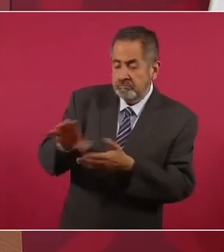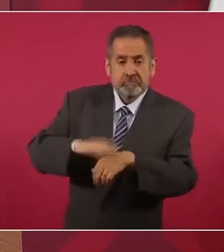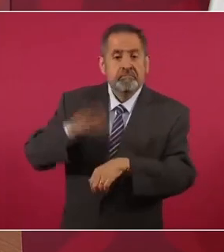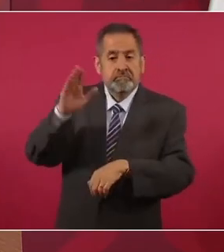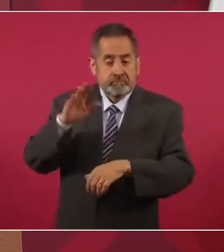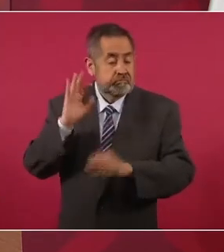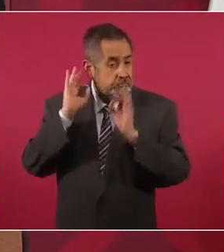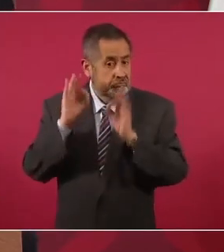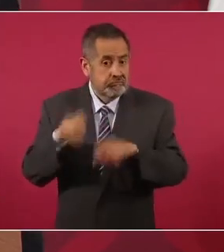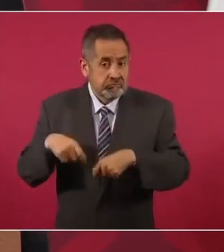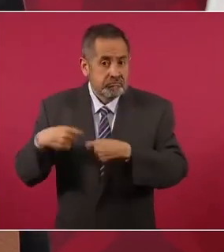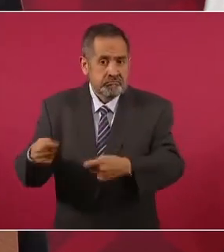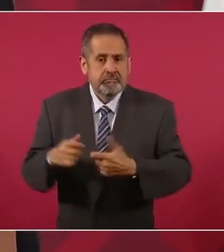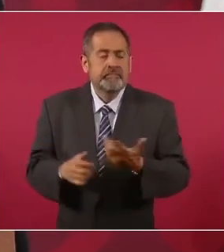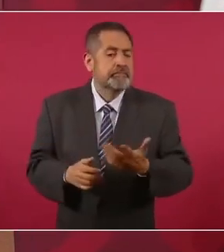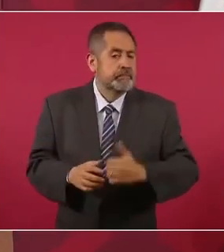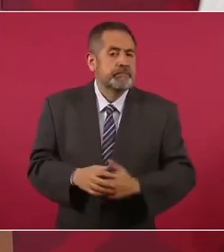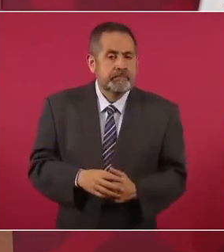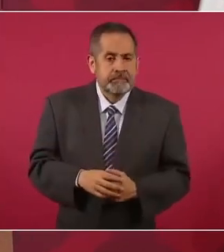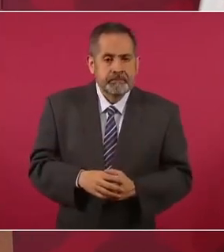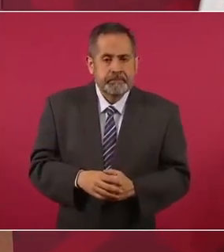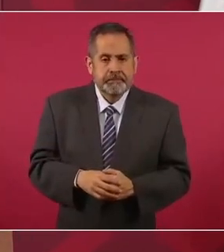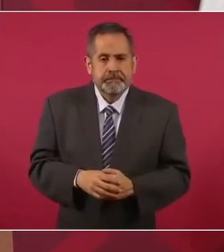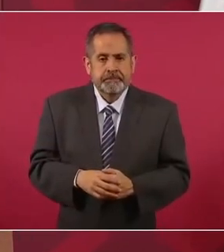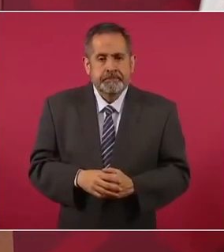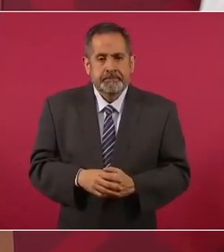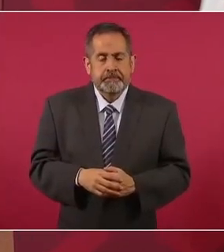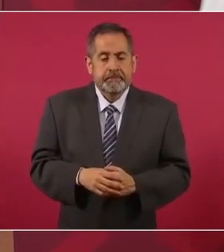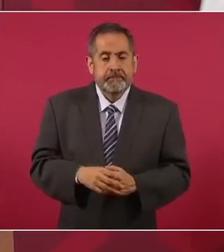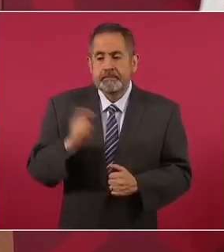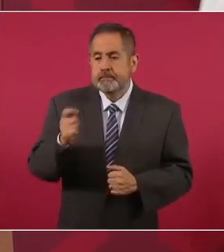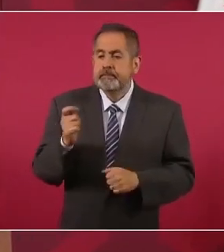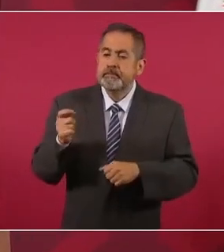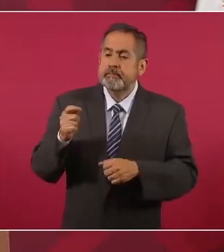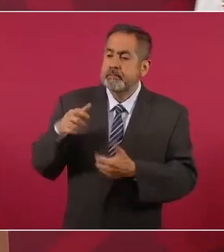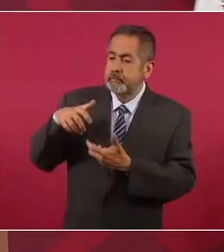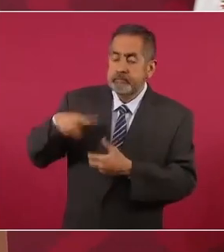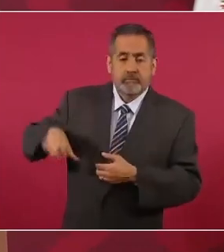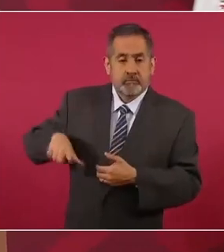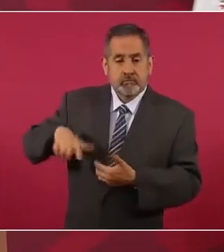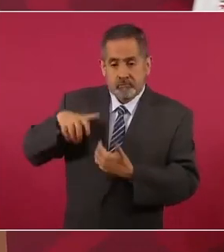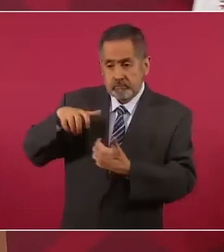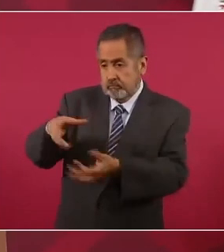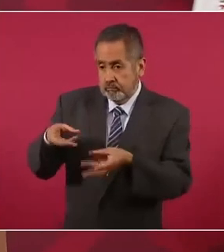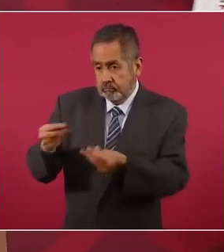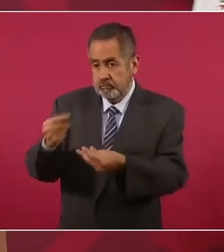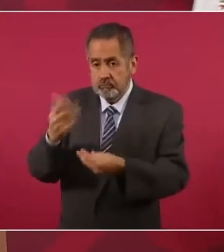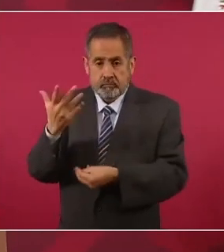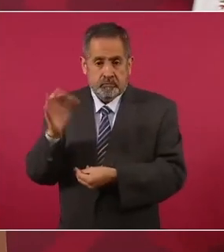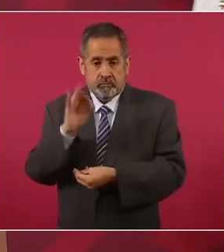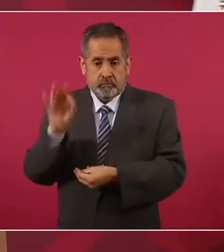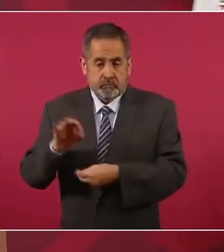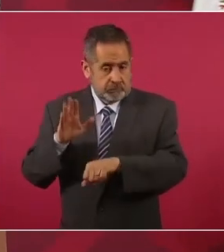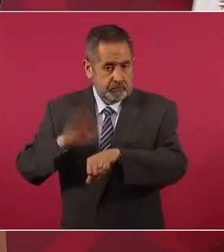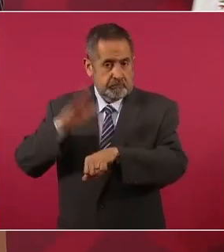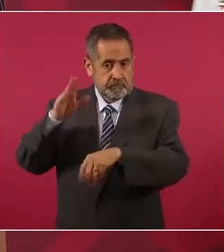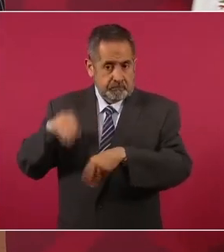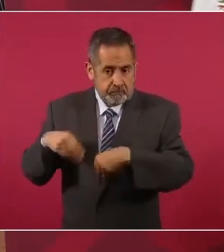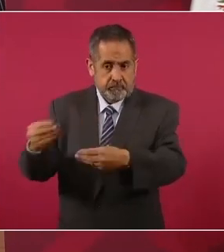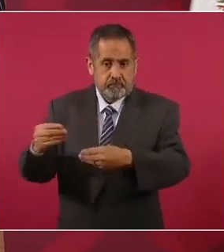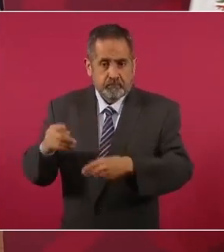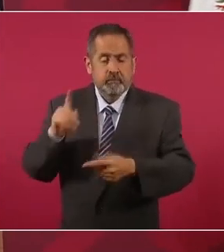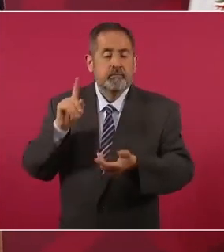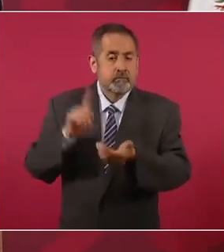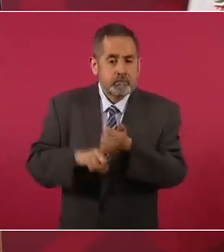pero no sólo es que la inversión pública haya crecido el 50 por ciento, es que